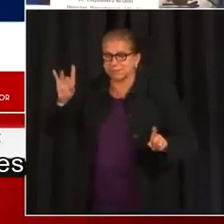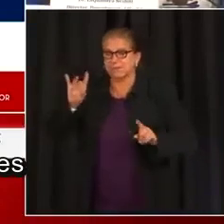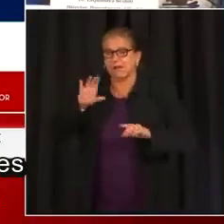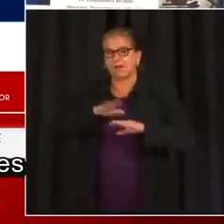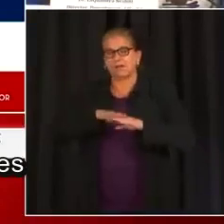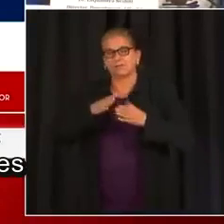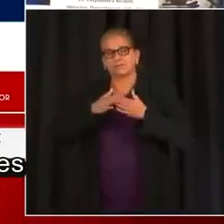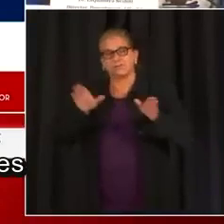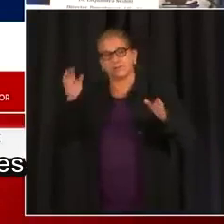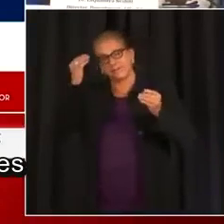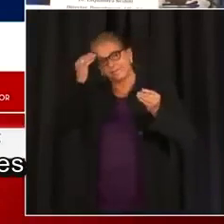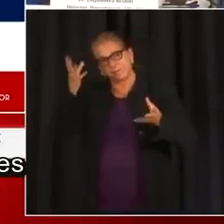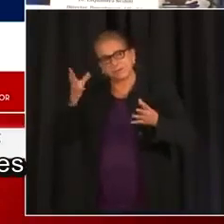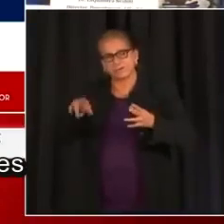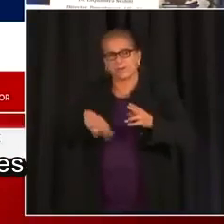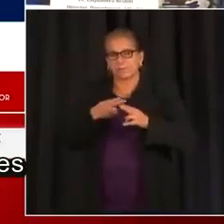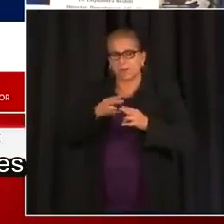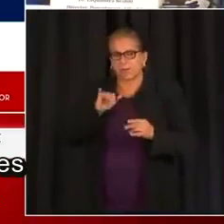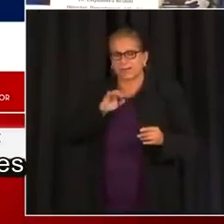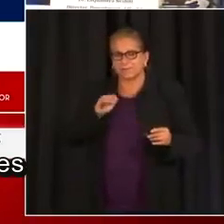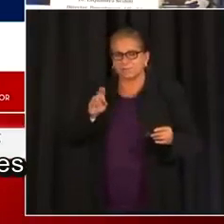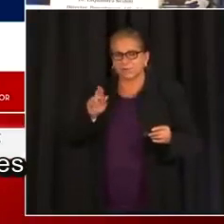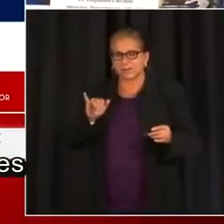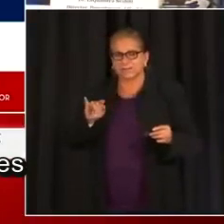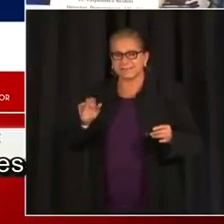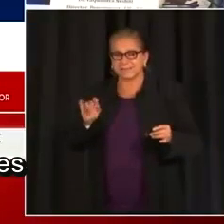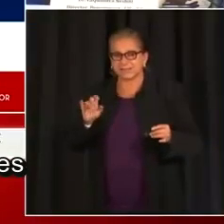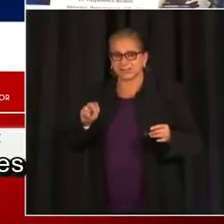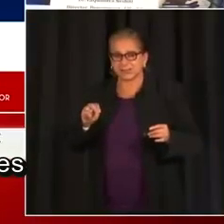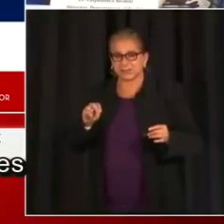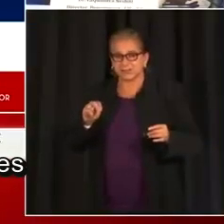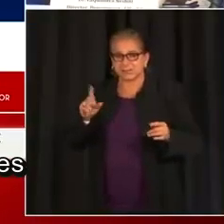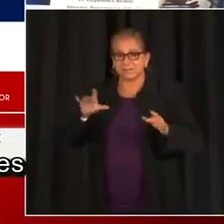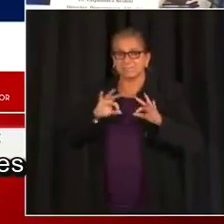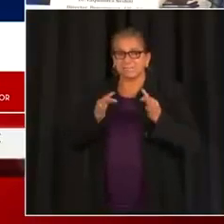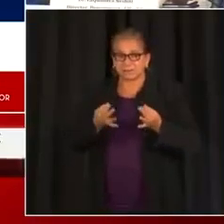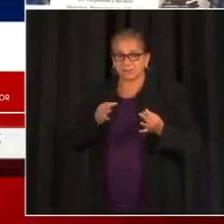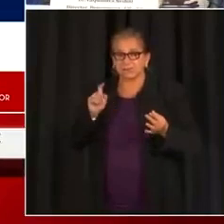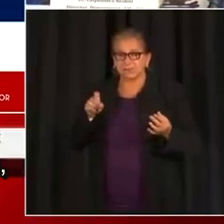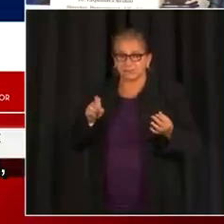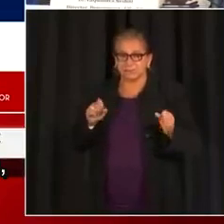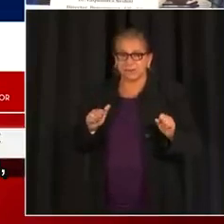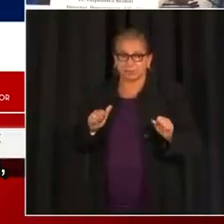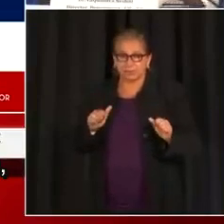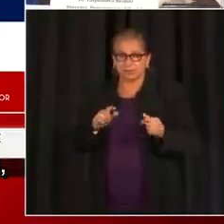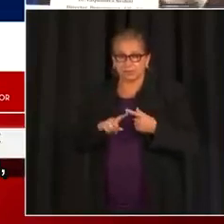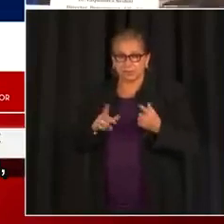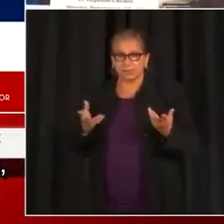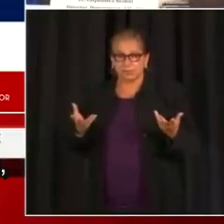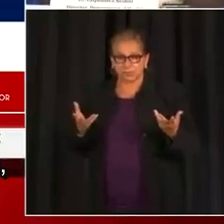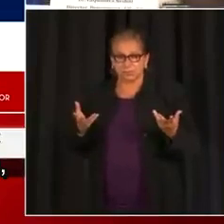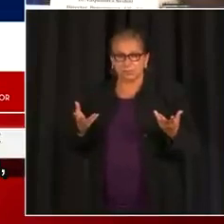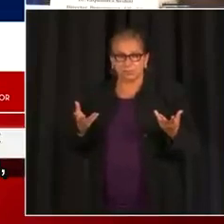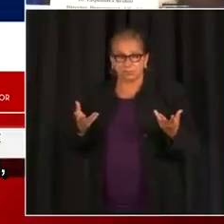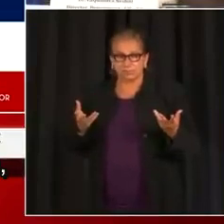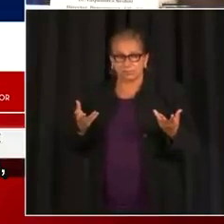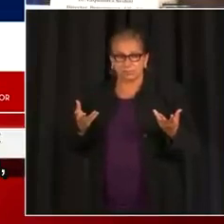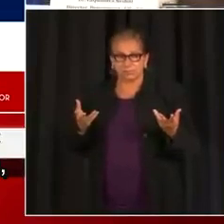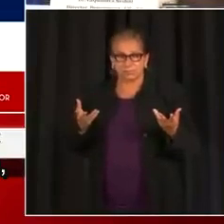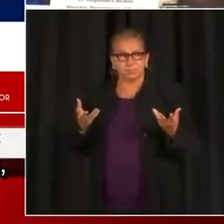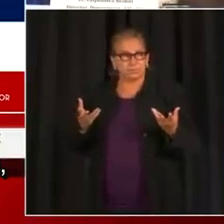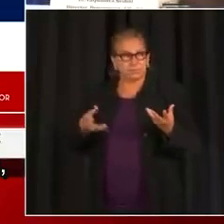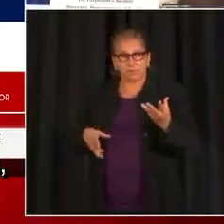para que ya reciban las vacunas regulares para regresar a la escuela. Las familias también podrán,